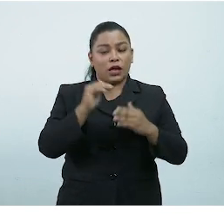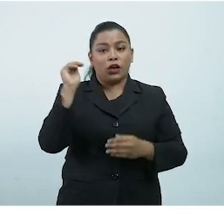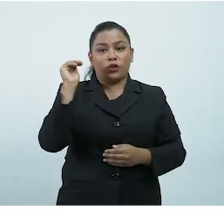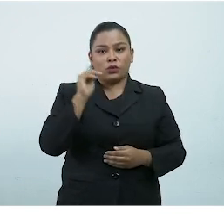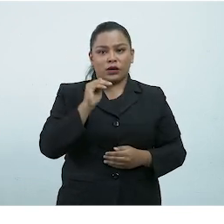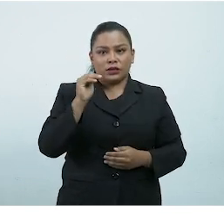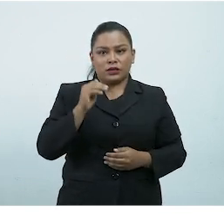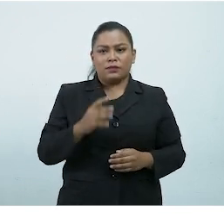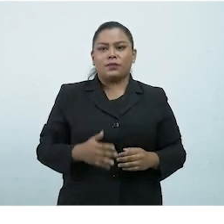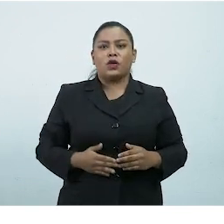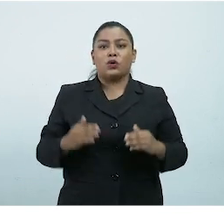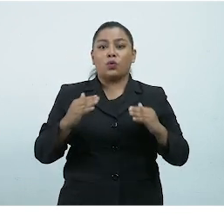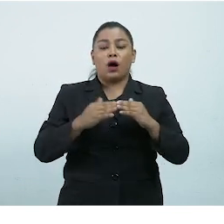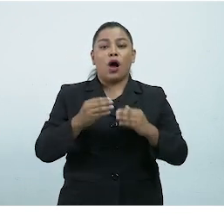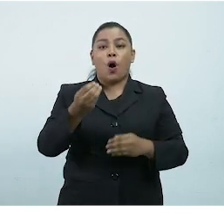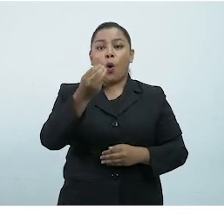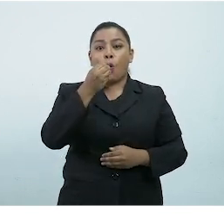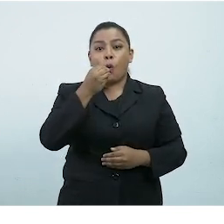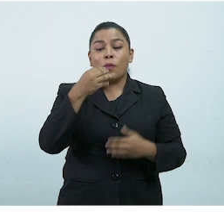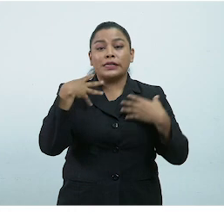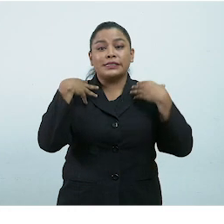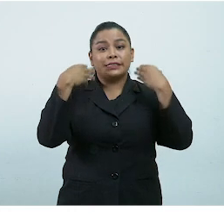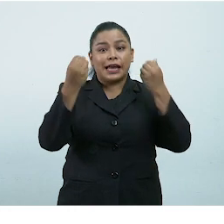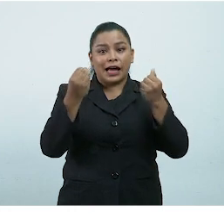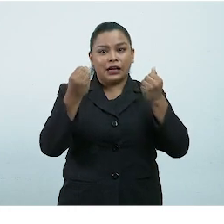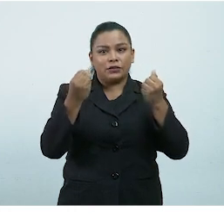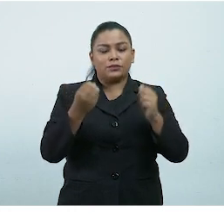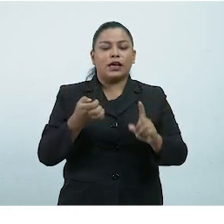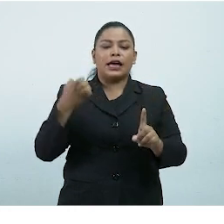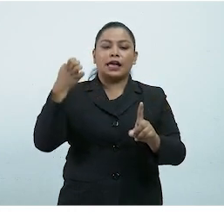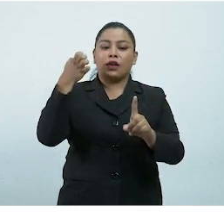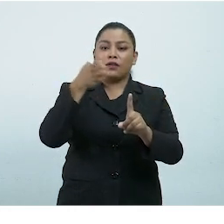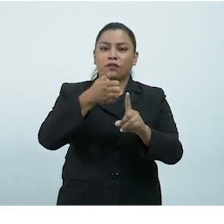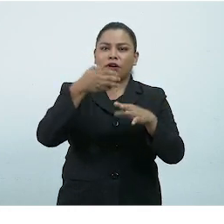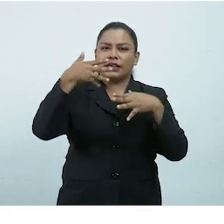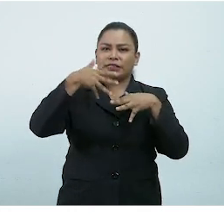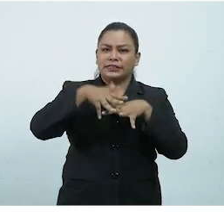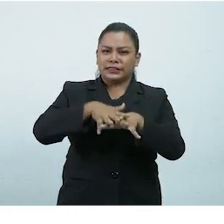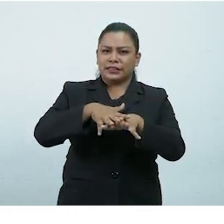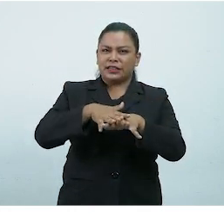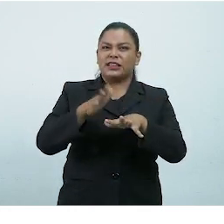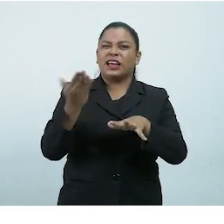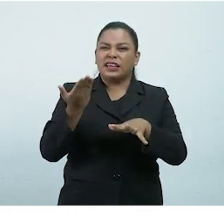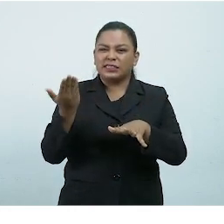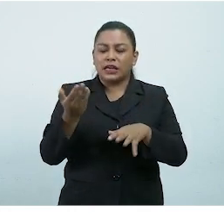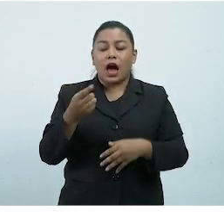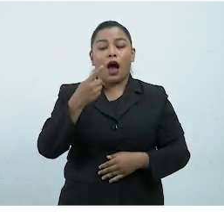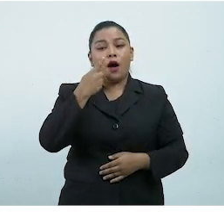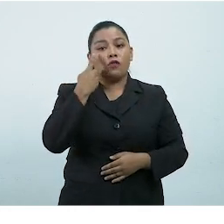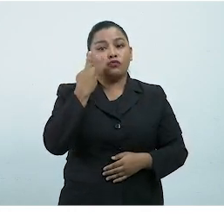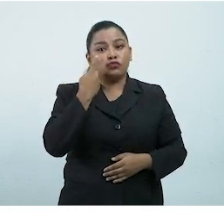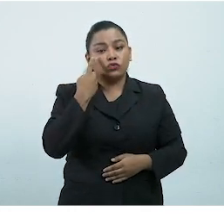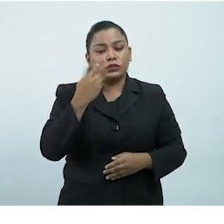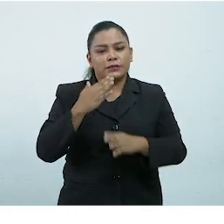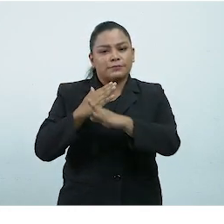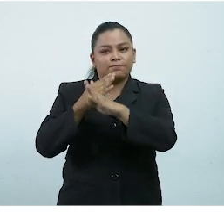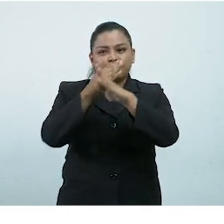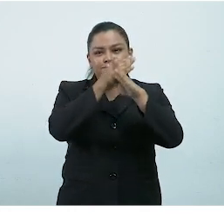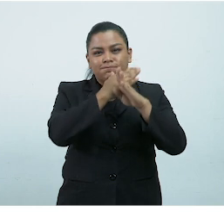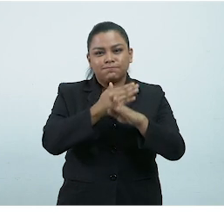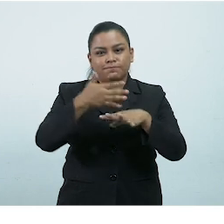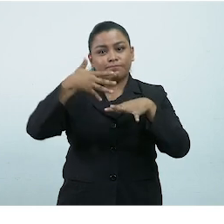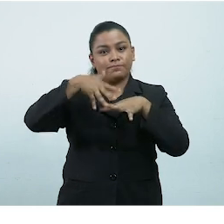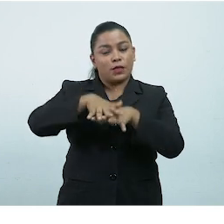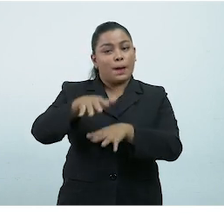incluyendo su nutrición. 6. El enfoque integrado, que busca la protección de la integridad emocional y